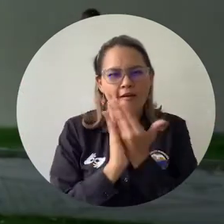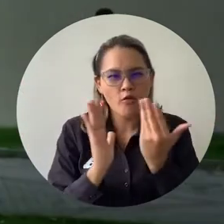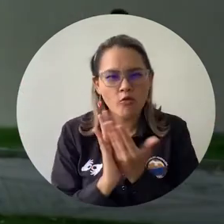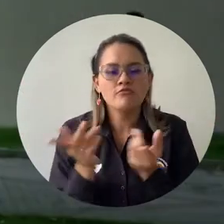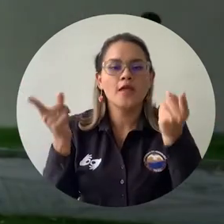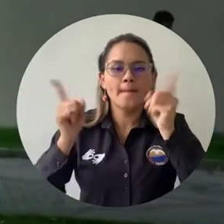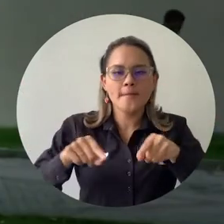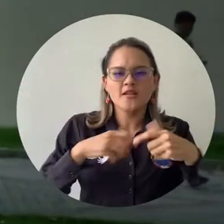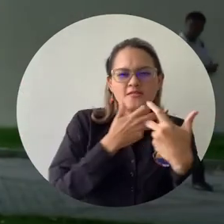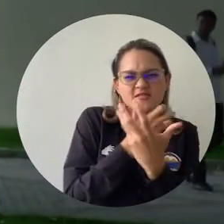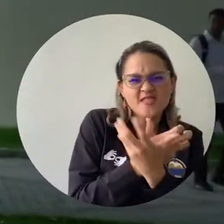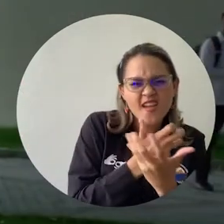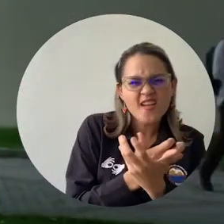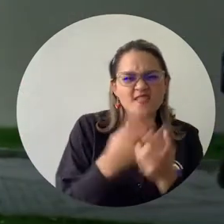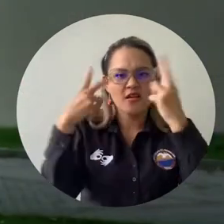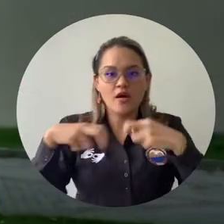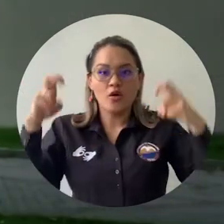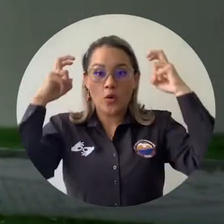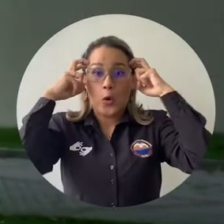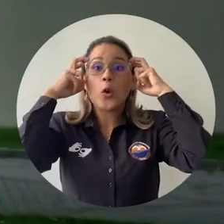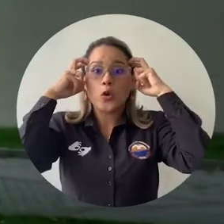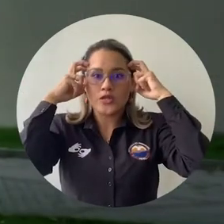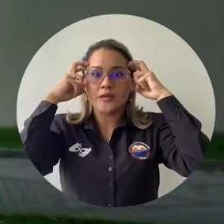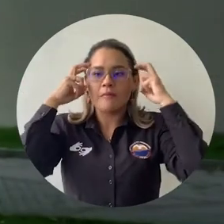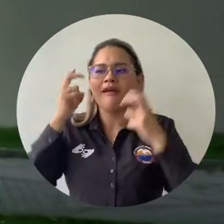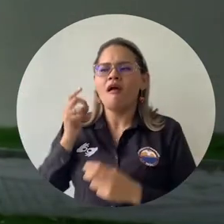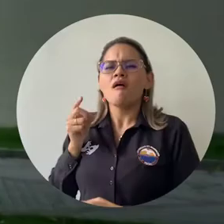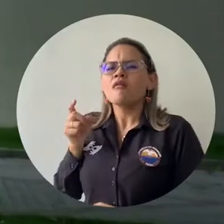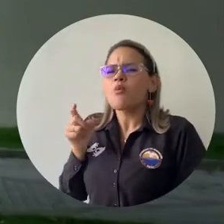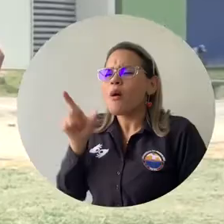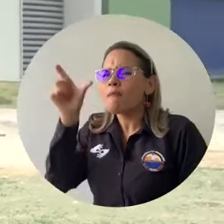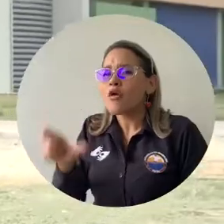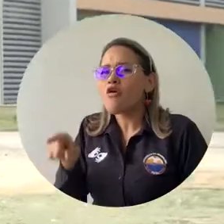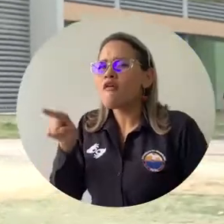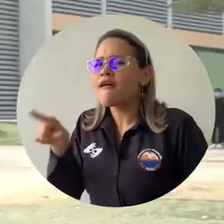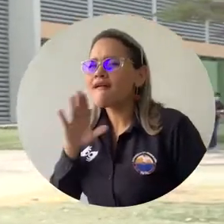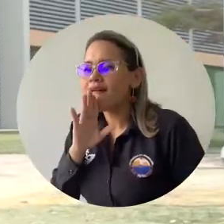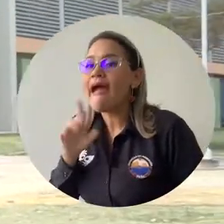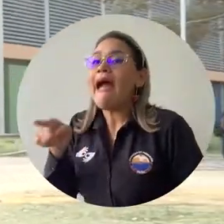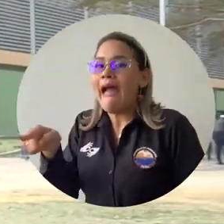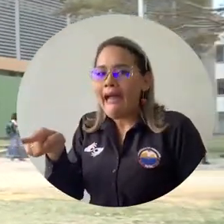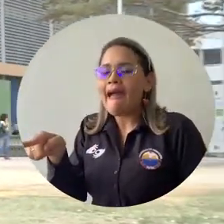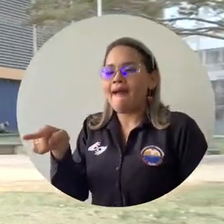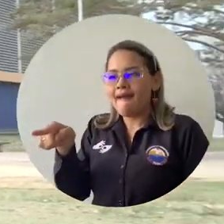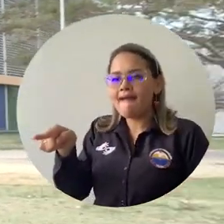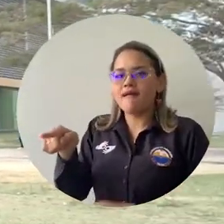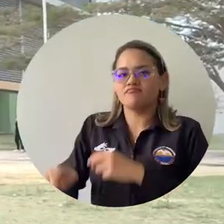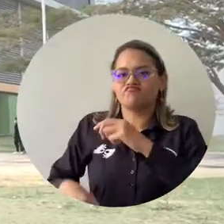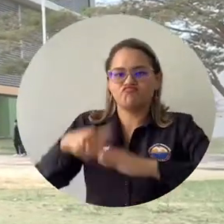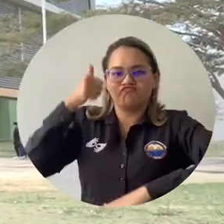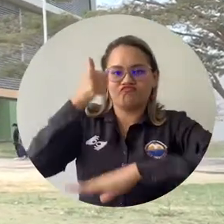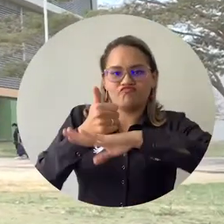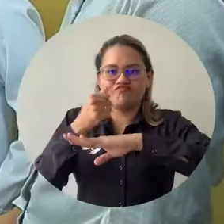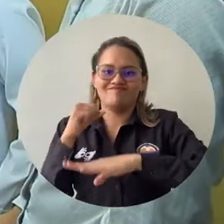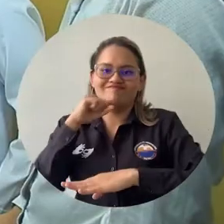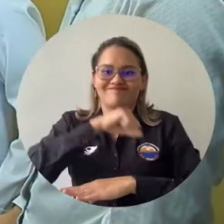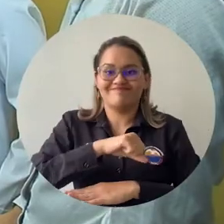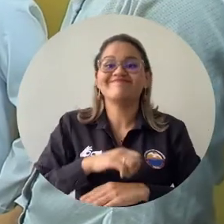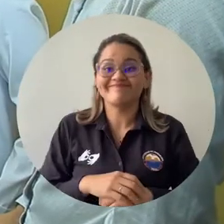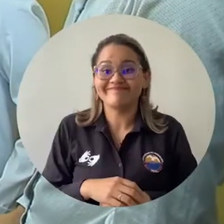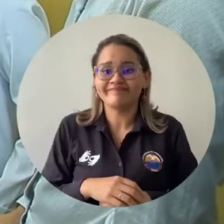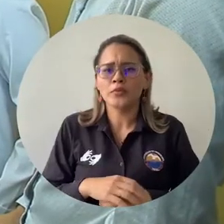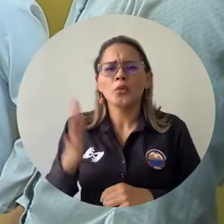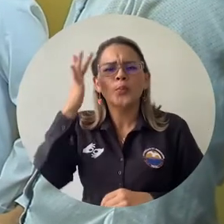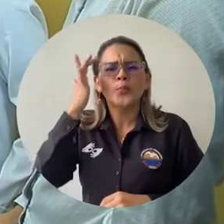no solamente de la educación, sino de la ciencia, de reconocimiento. Y uno de ellos ha sido el Dr. Vera,